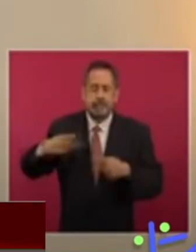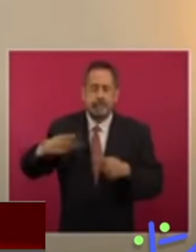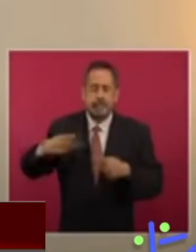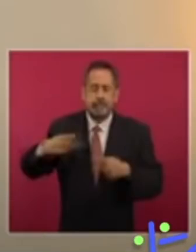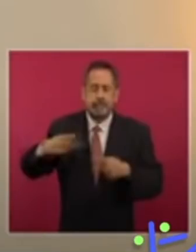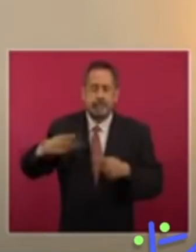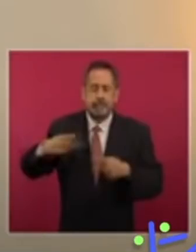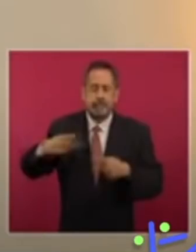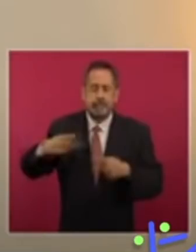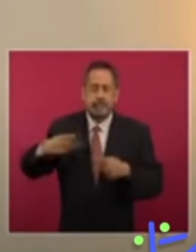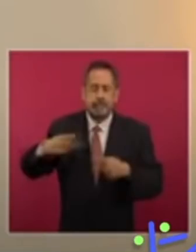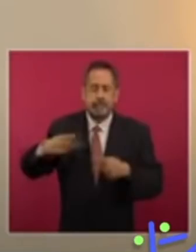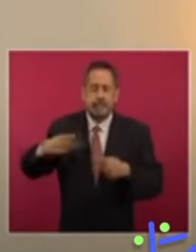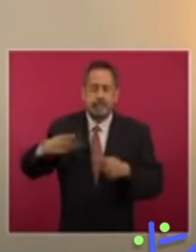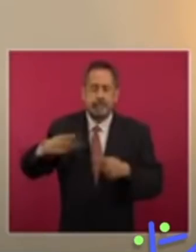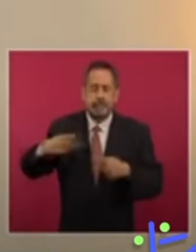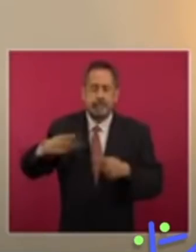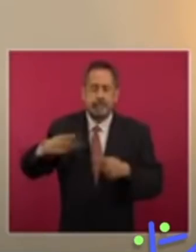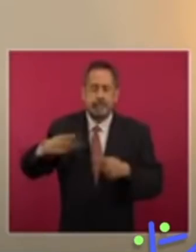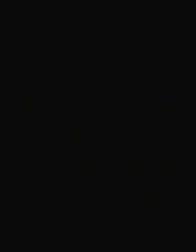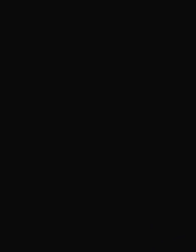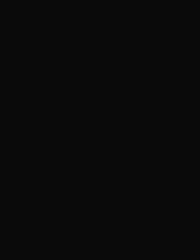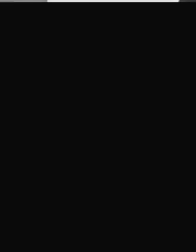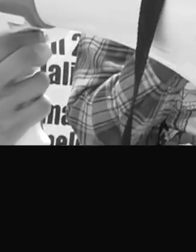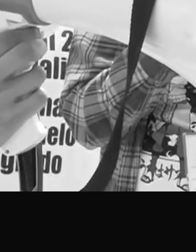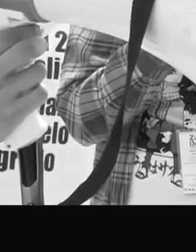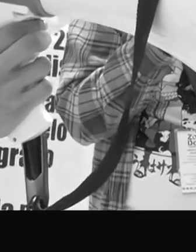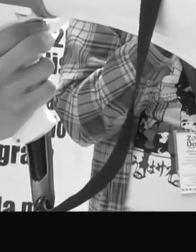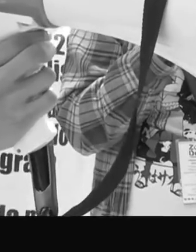toda América Latina, es mentira, y hoy lo dijo el presidente.